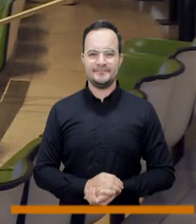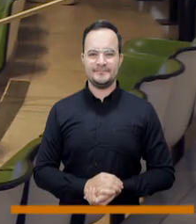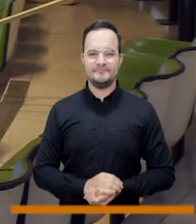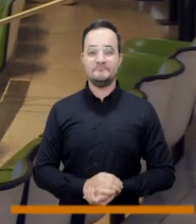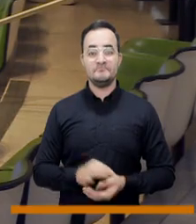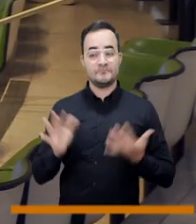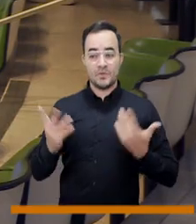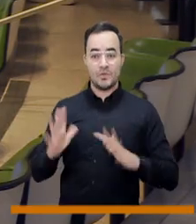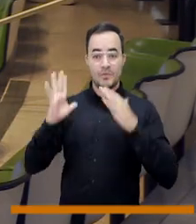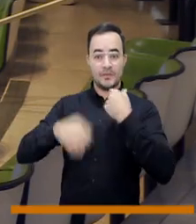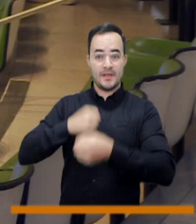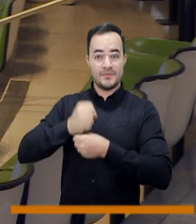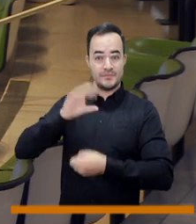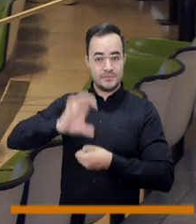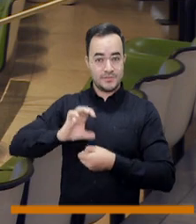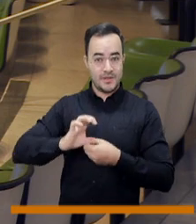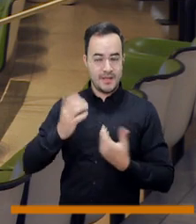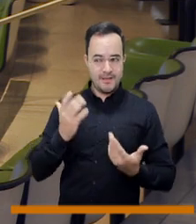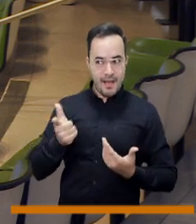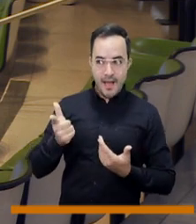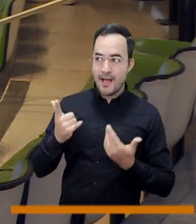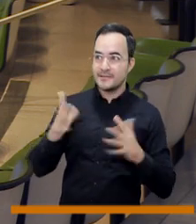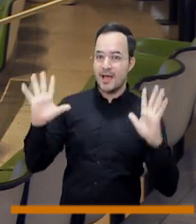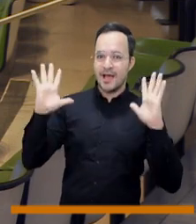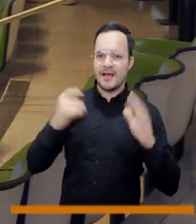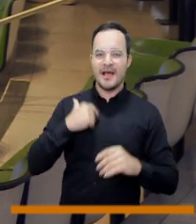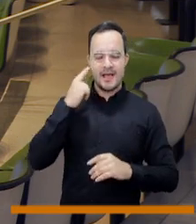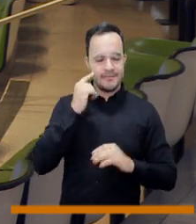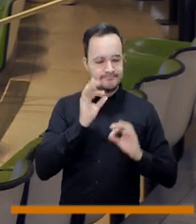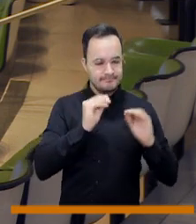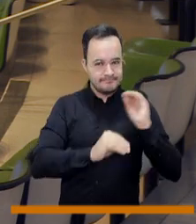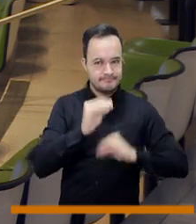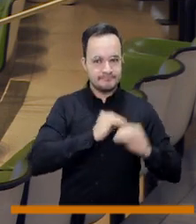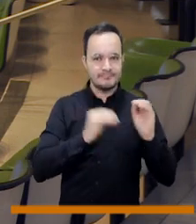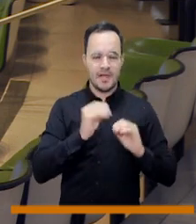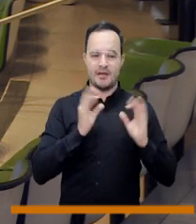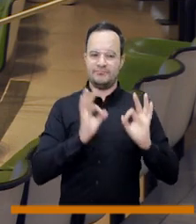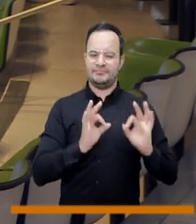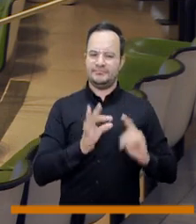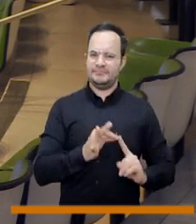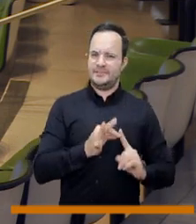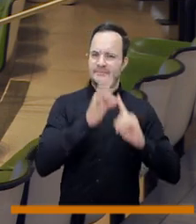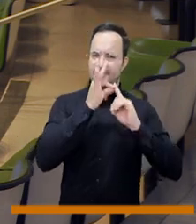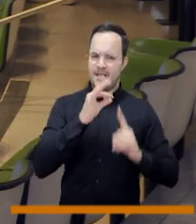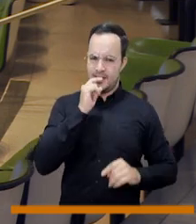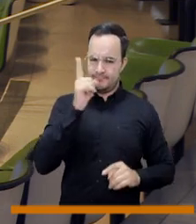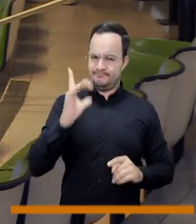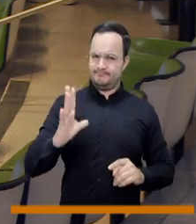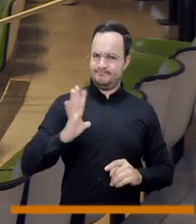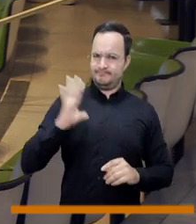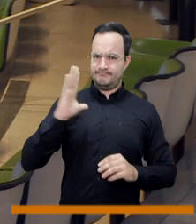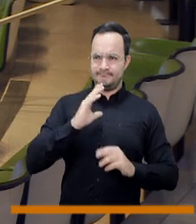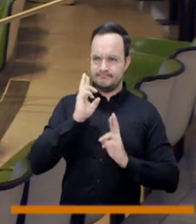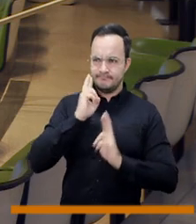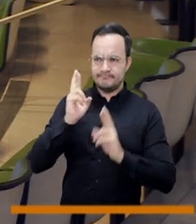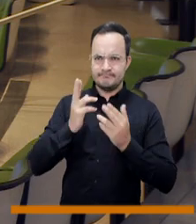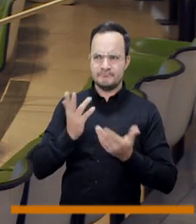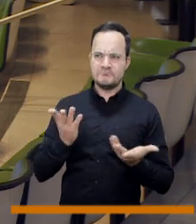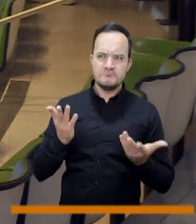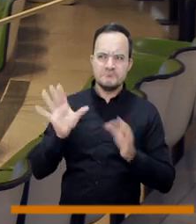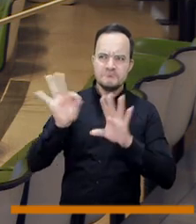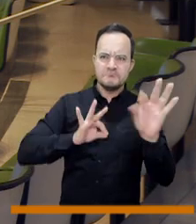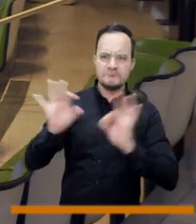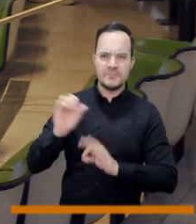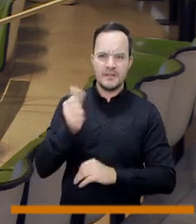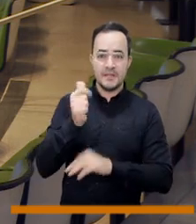Con motivo del cumpleaños de nuestra ciudad, el Consejo de Medellín ha hecho una sesión de gala para festejar la fecha y para honrar a 10 personas